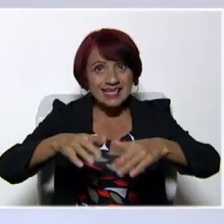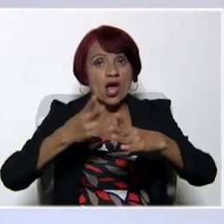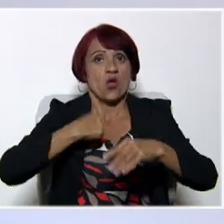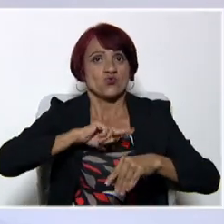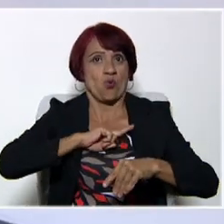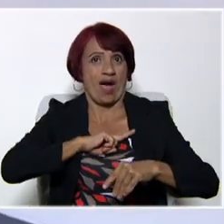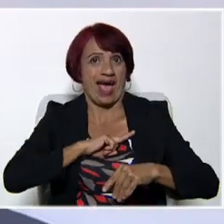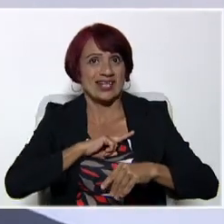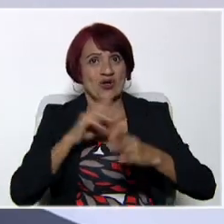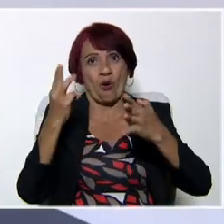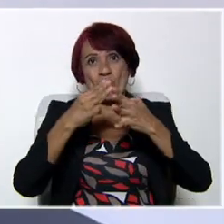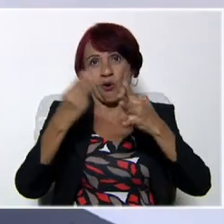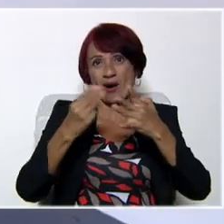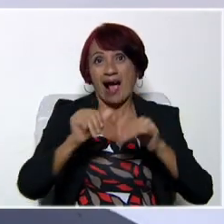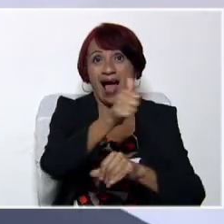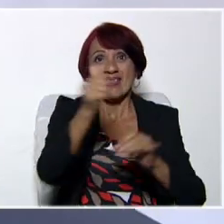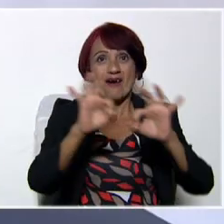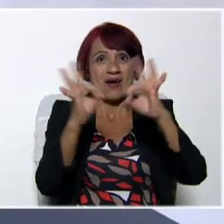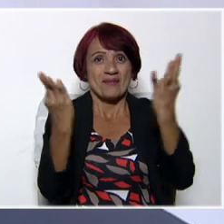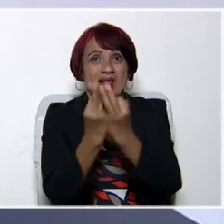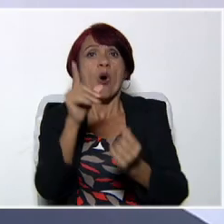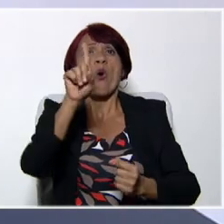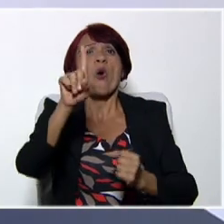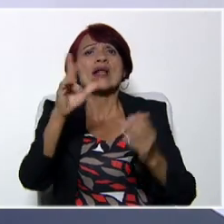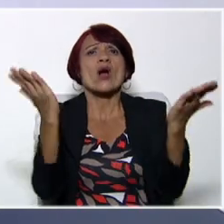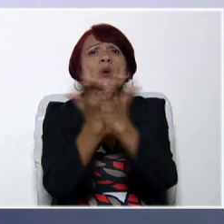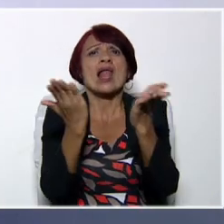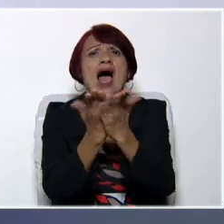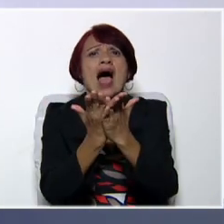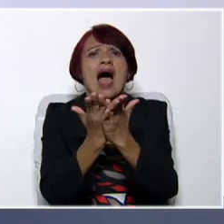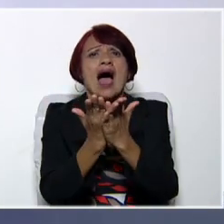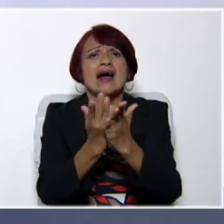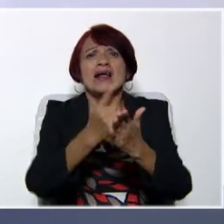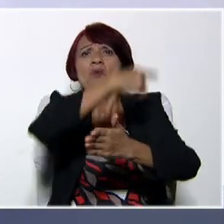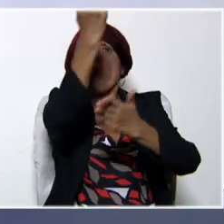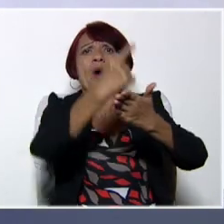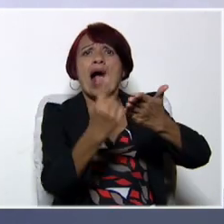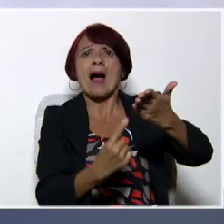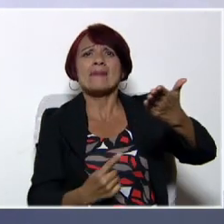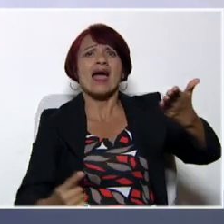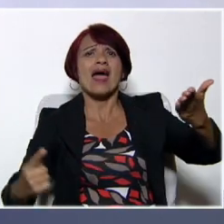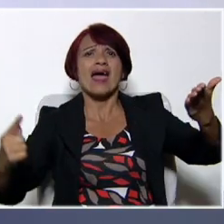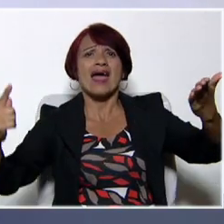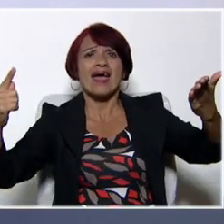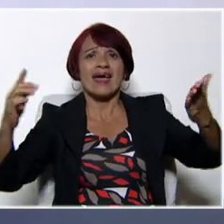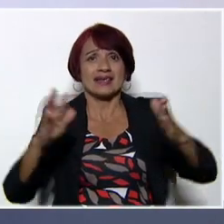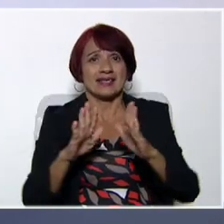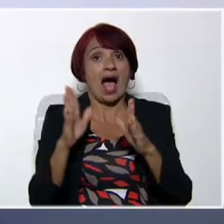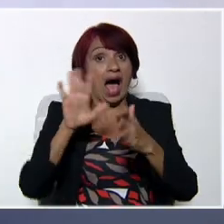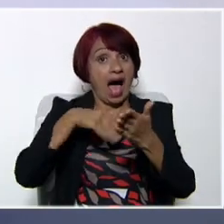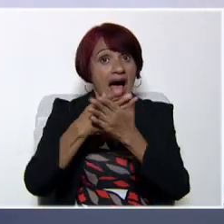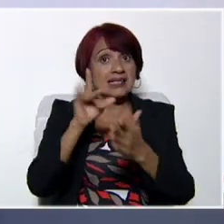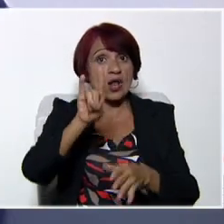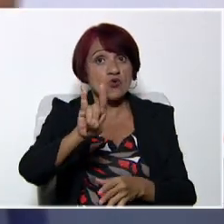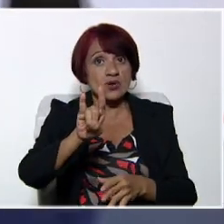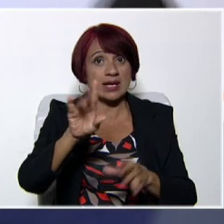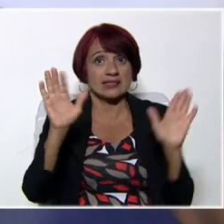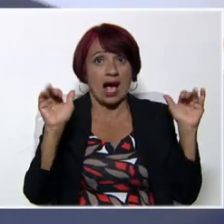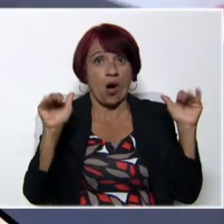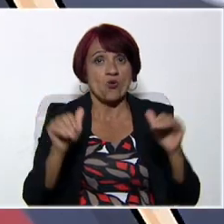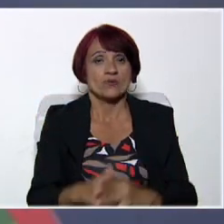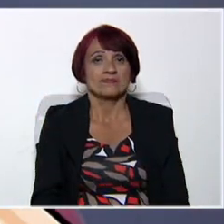nuestro programa Cada Familia Una Escuela. ¡Dibújame! ¡Hasta el lunes!